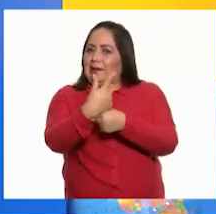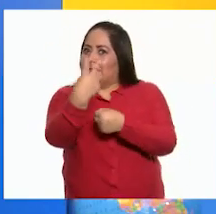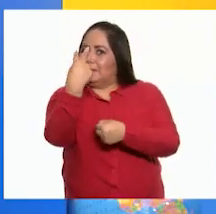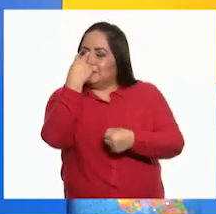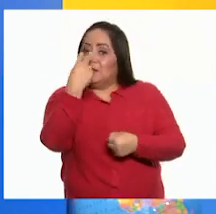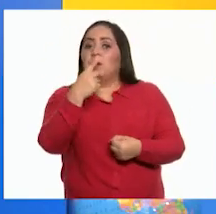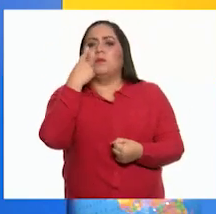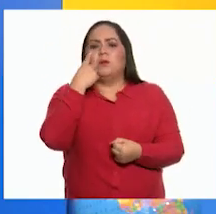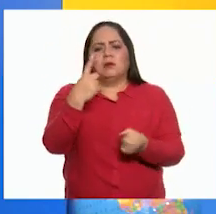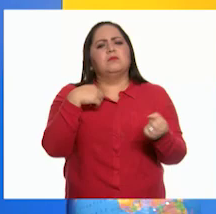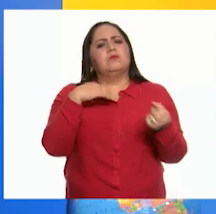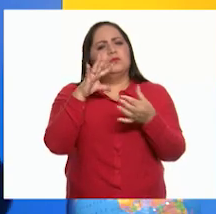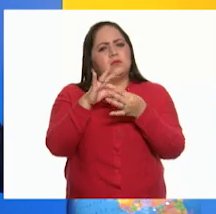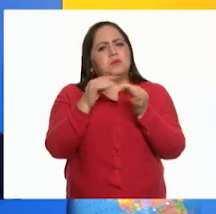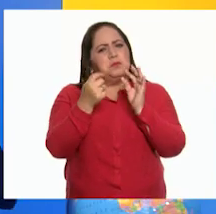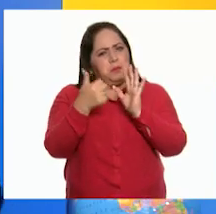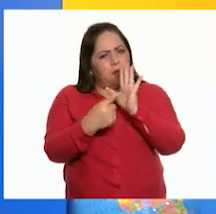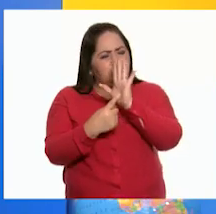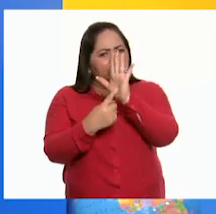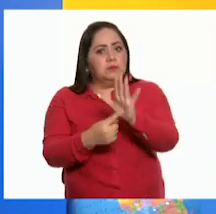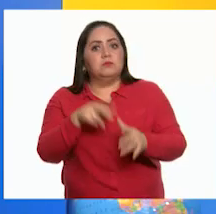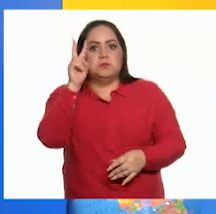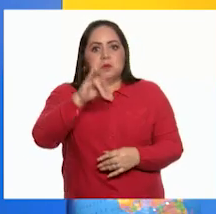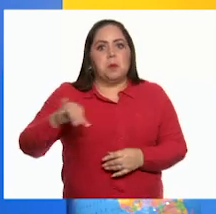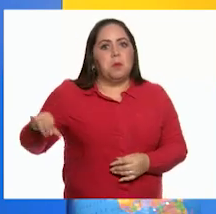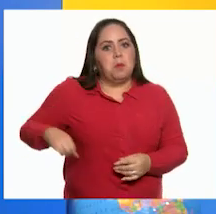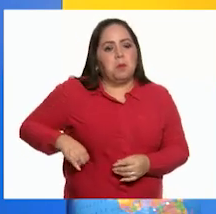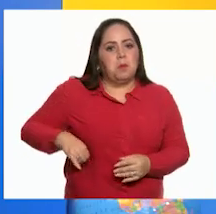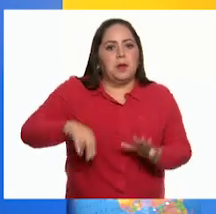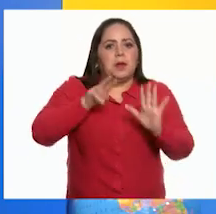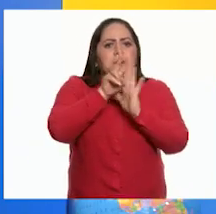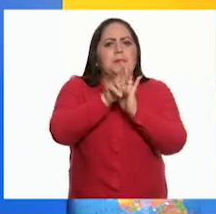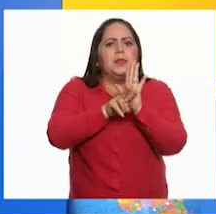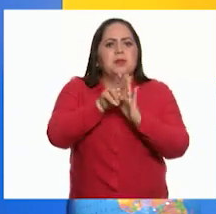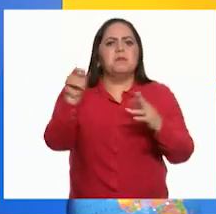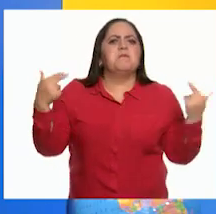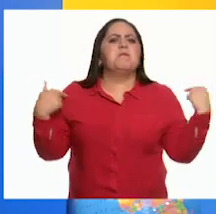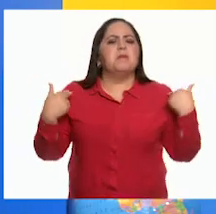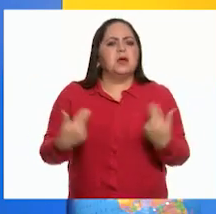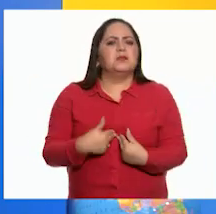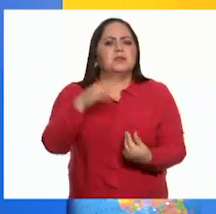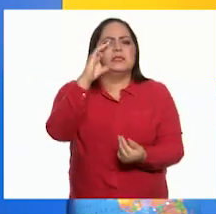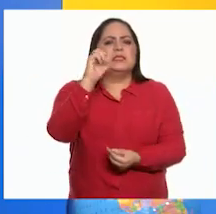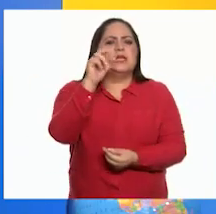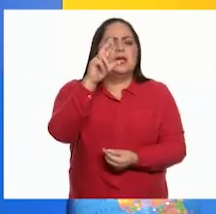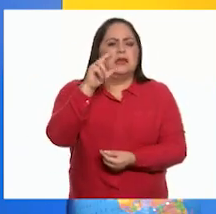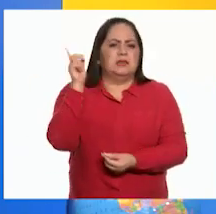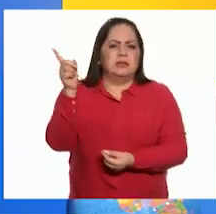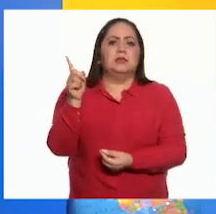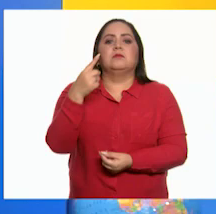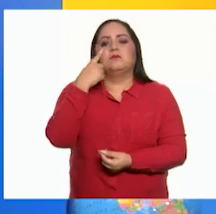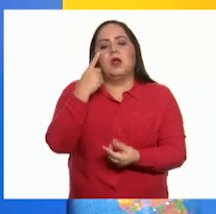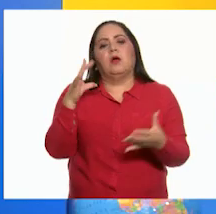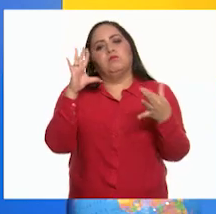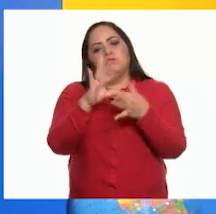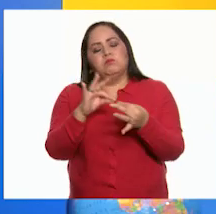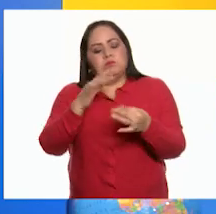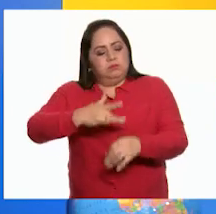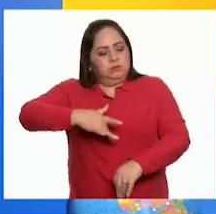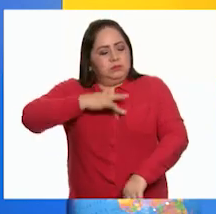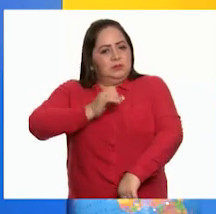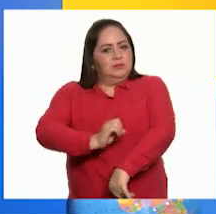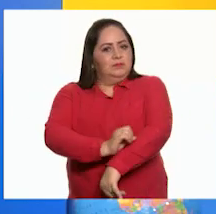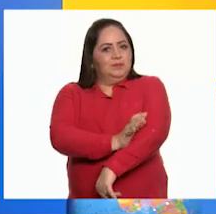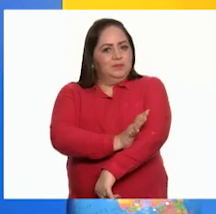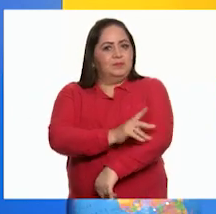clase, me gustaría presentarte un interesantísimo video del maestro César, quien esta vez nos va a hablar sobre los sentimientos.